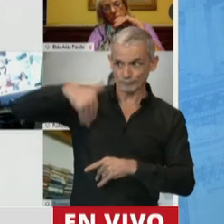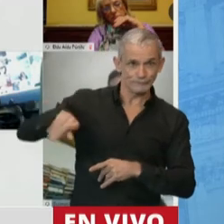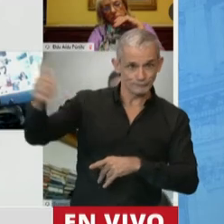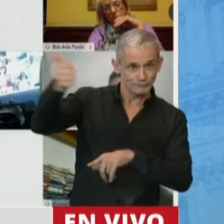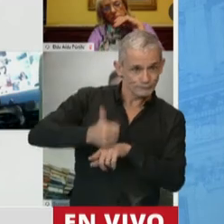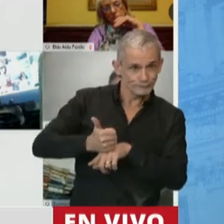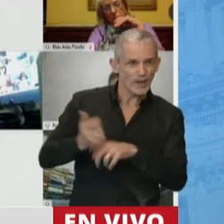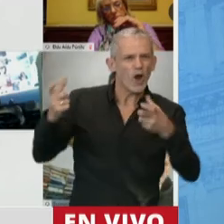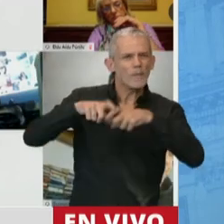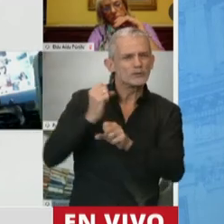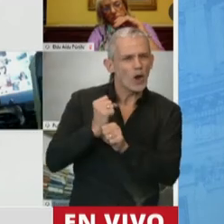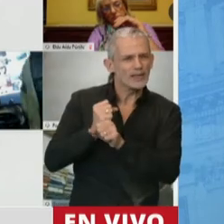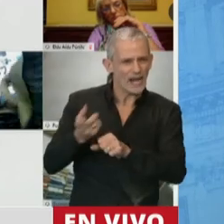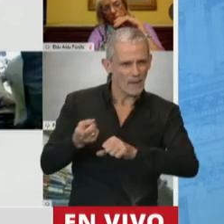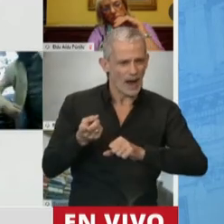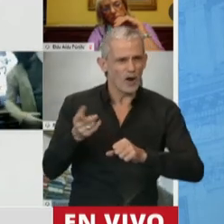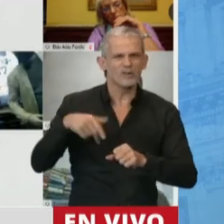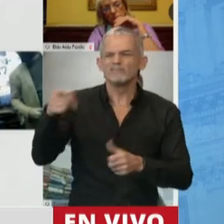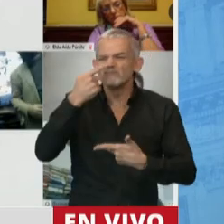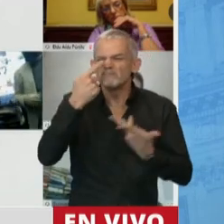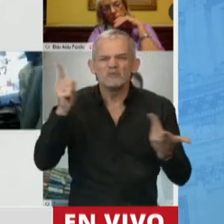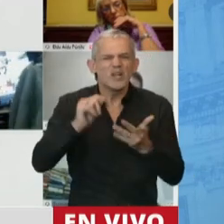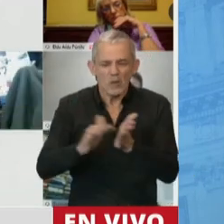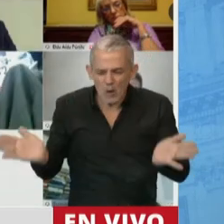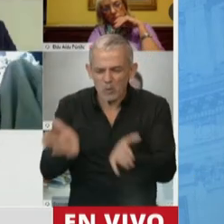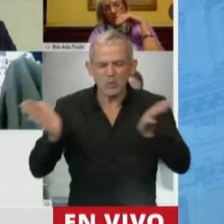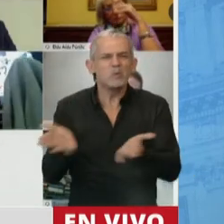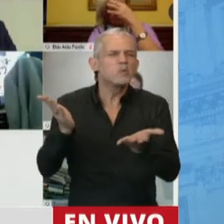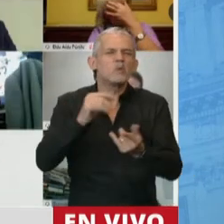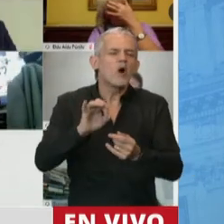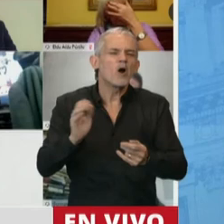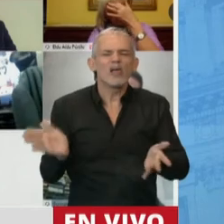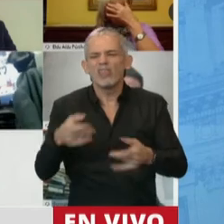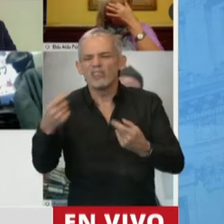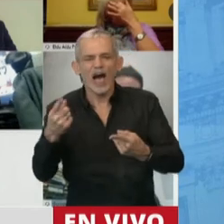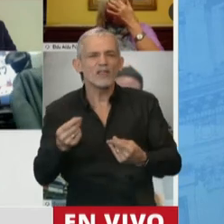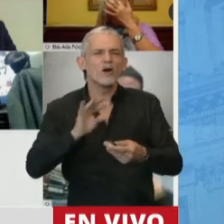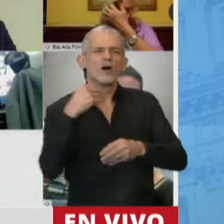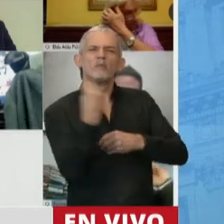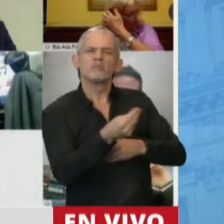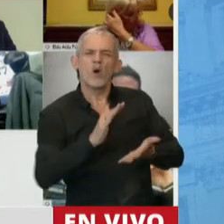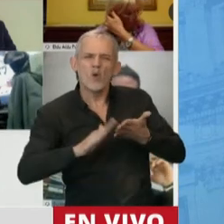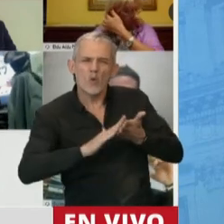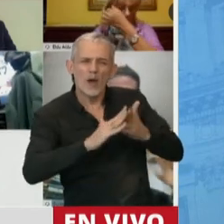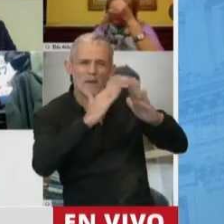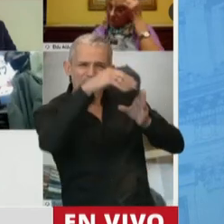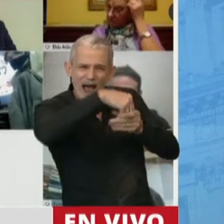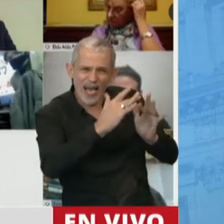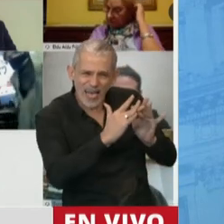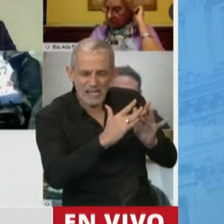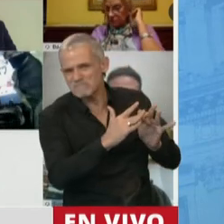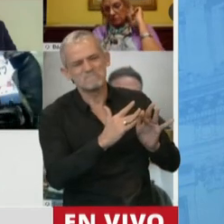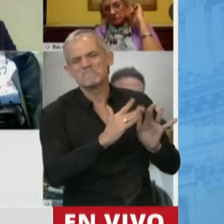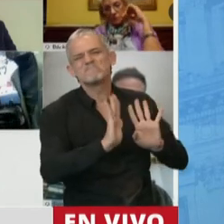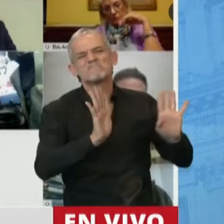de Trabajo dijo que a ellos no les interesa ni la promoción ni el incentivo de esta fuente nueva de creación de trabajo que